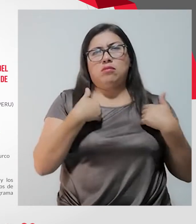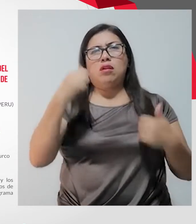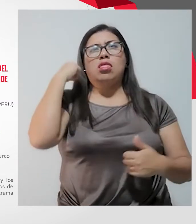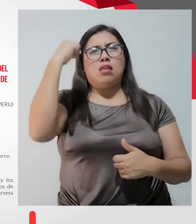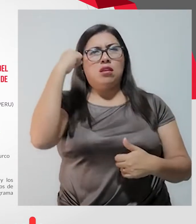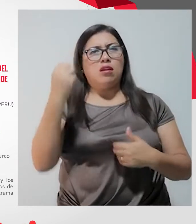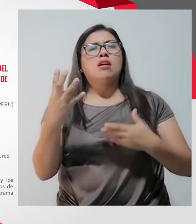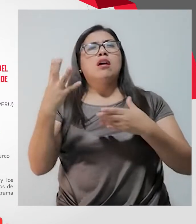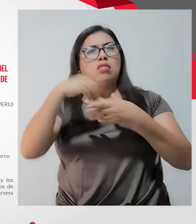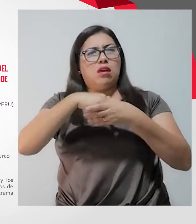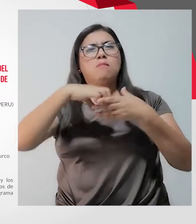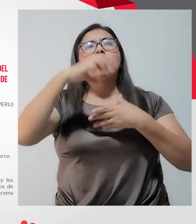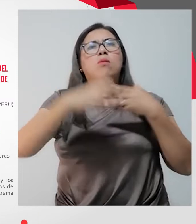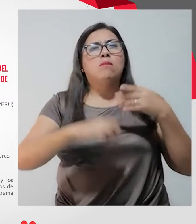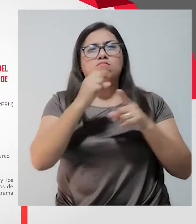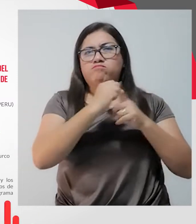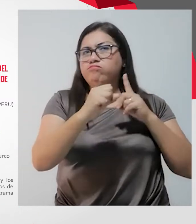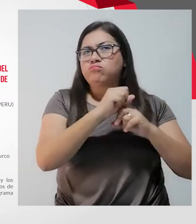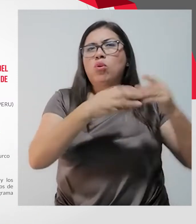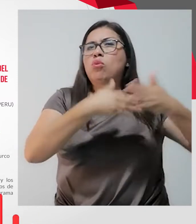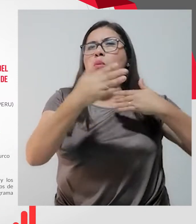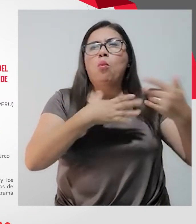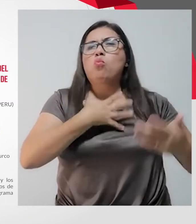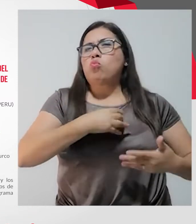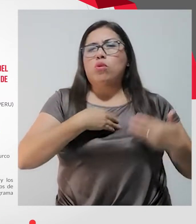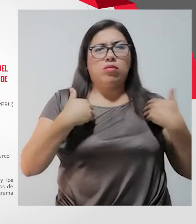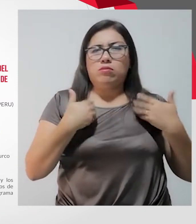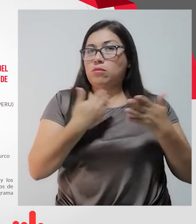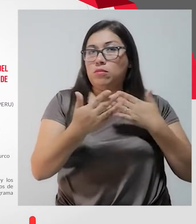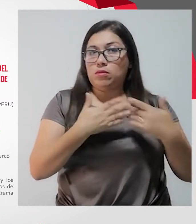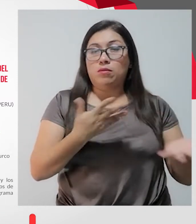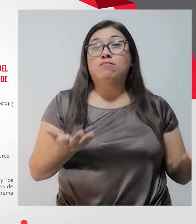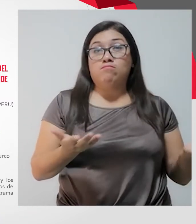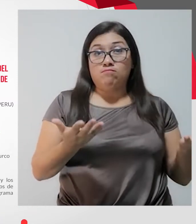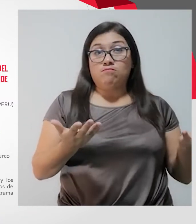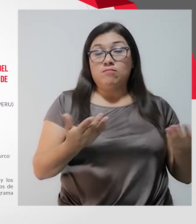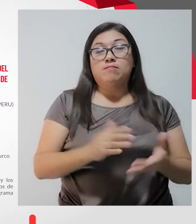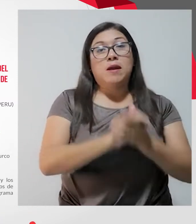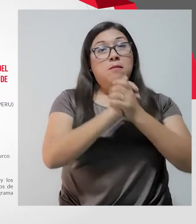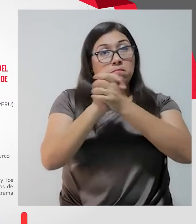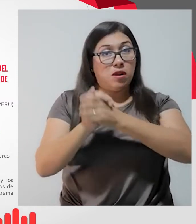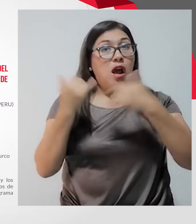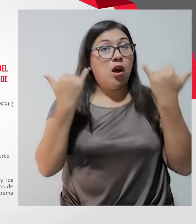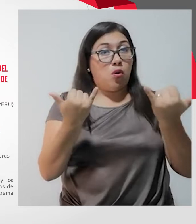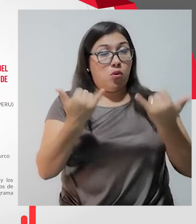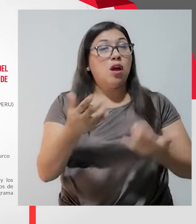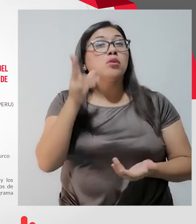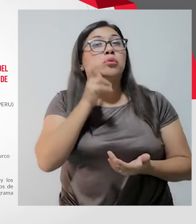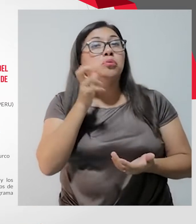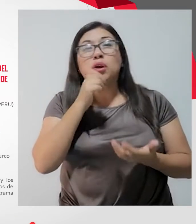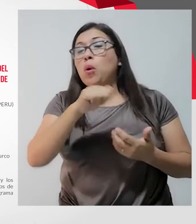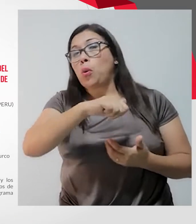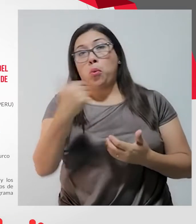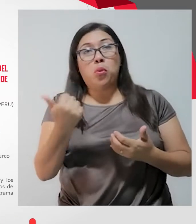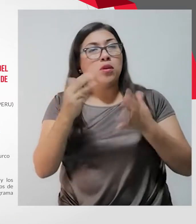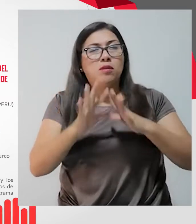sociales sin tener en cuenta el límite de edad. Amigas y amigos, y ahora nos vamos a escuchar algo muy